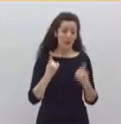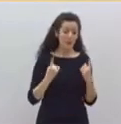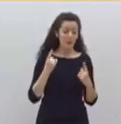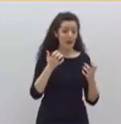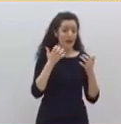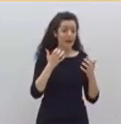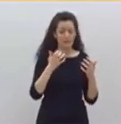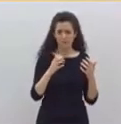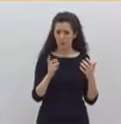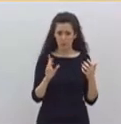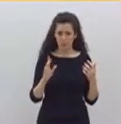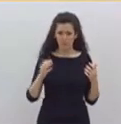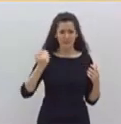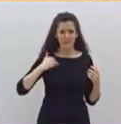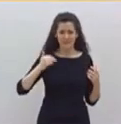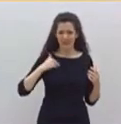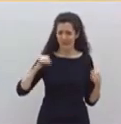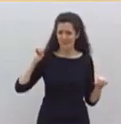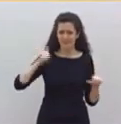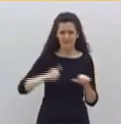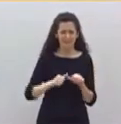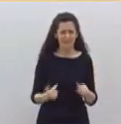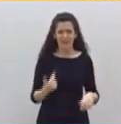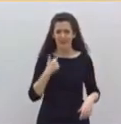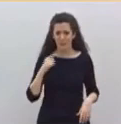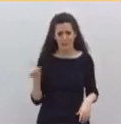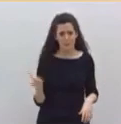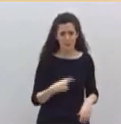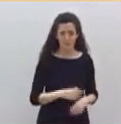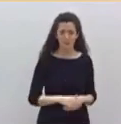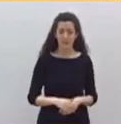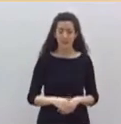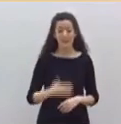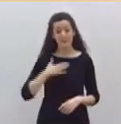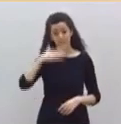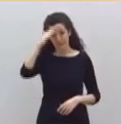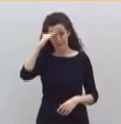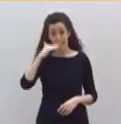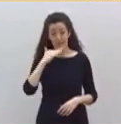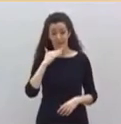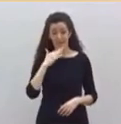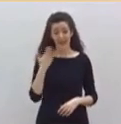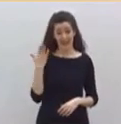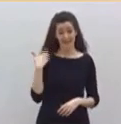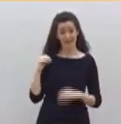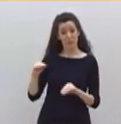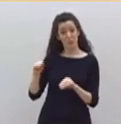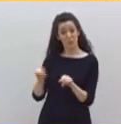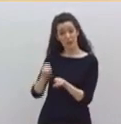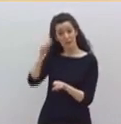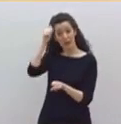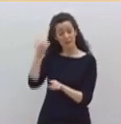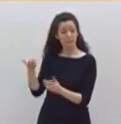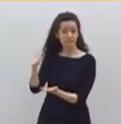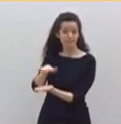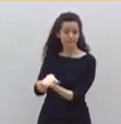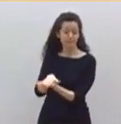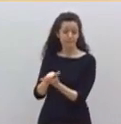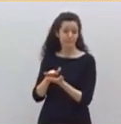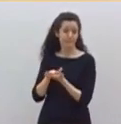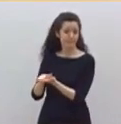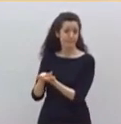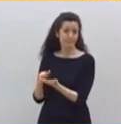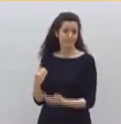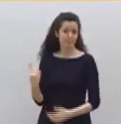Ayer enterraban al hermano de mi padre en soledad. Hablaba con mi primo anoche y me decía,